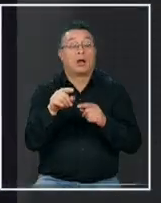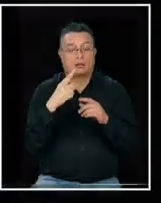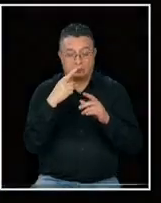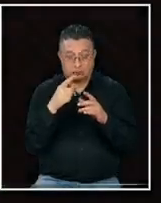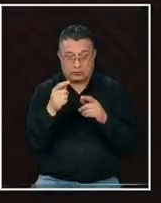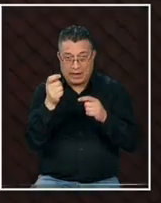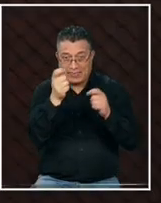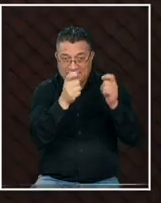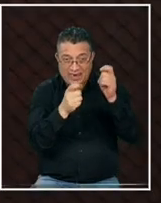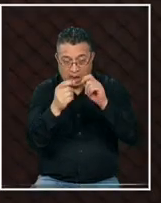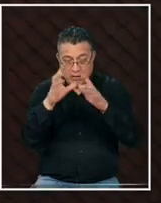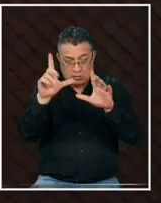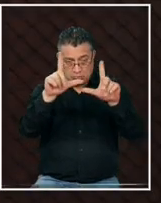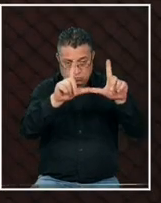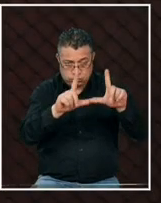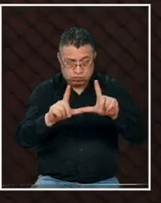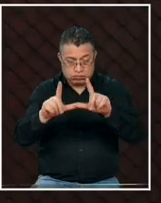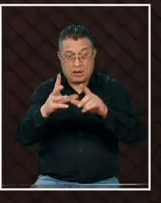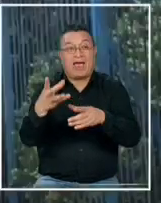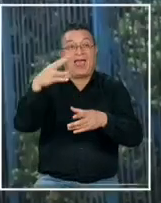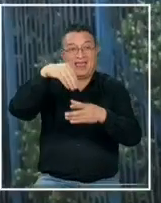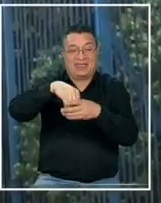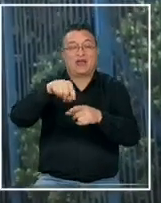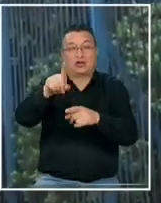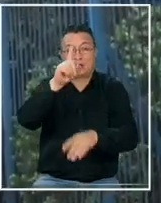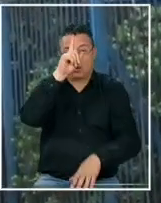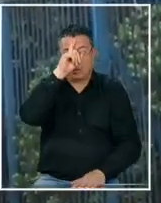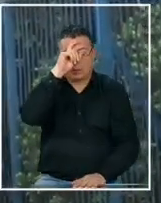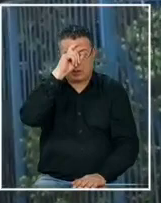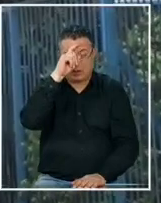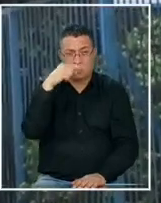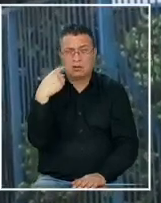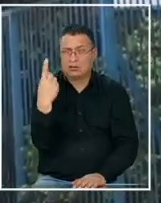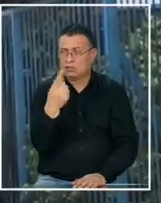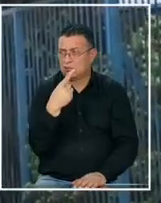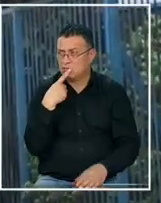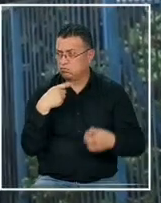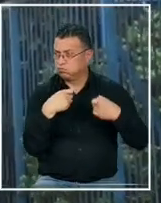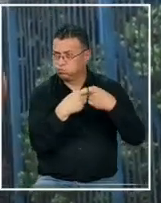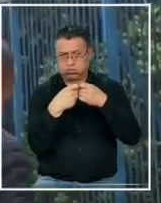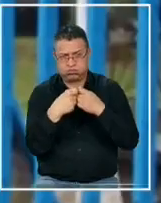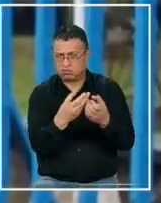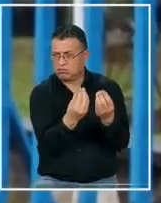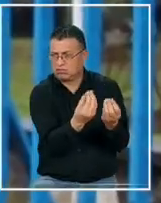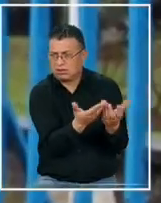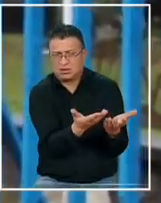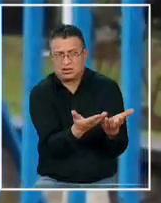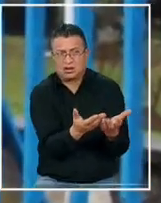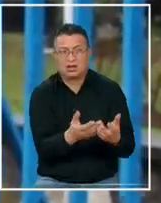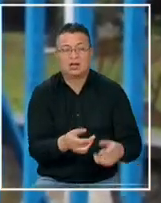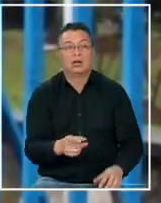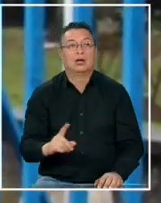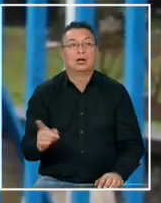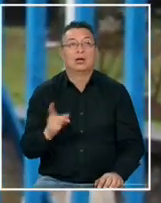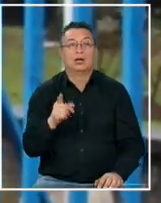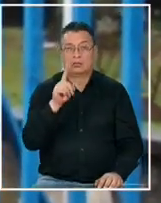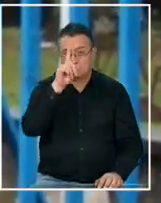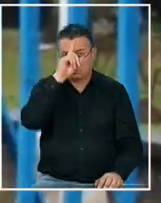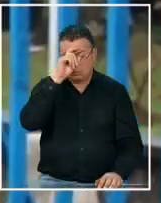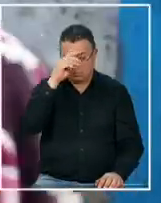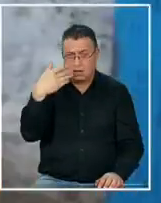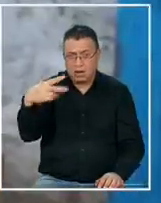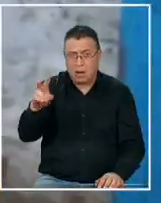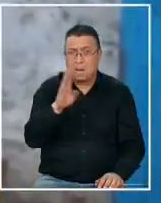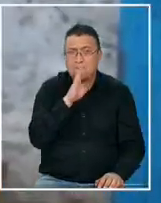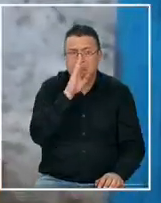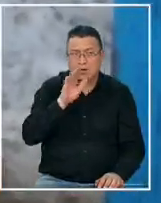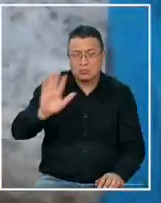radioterapia dentro del centro asistencial una acción que generó debate entre los usuarios no hay clínica para perros